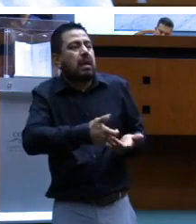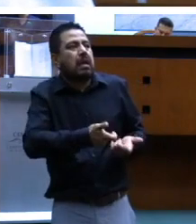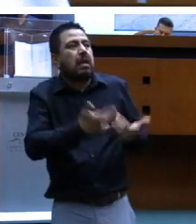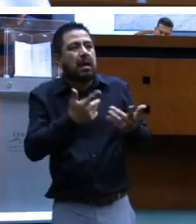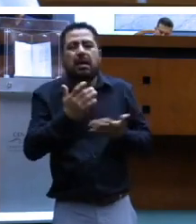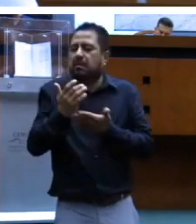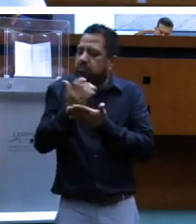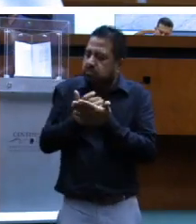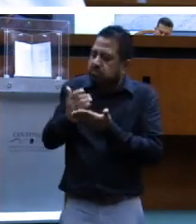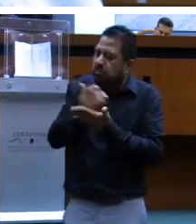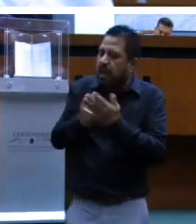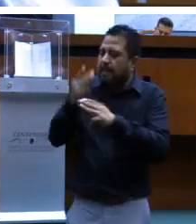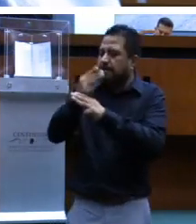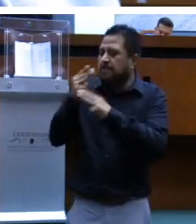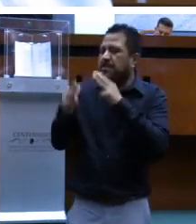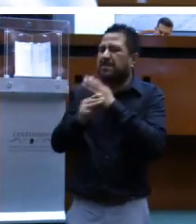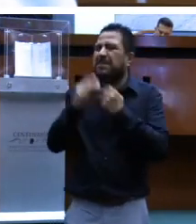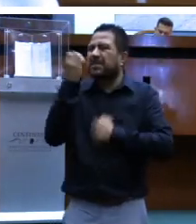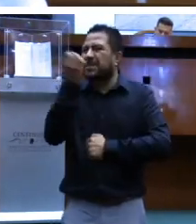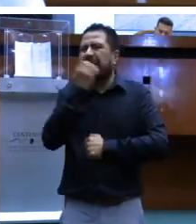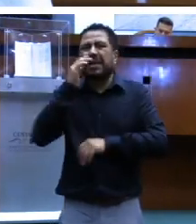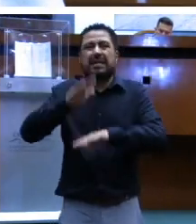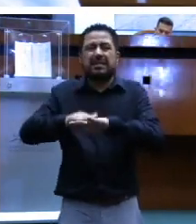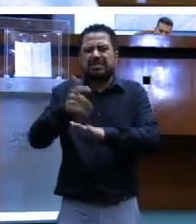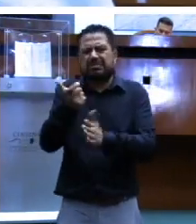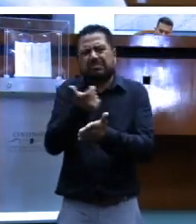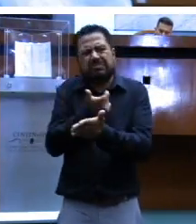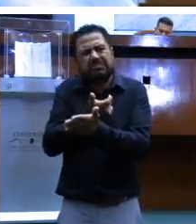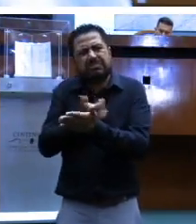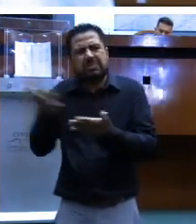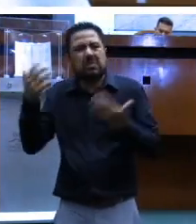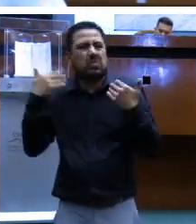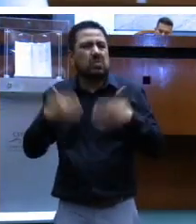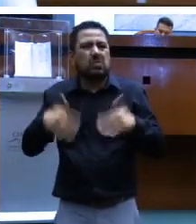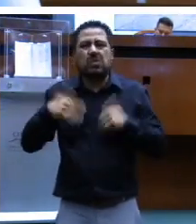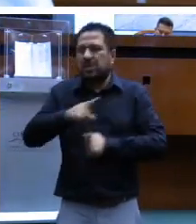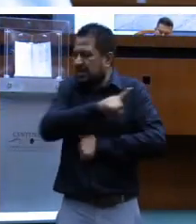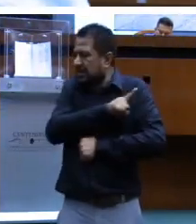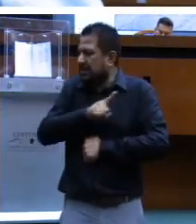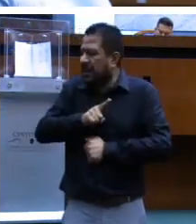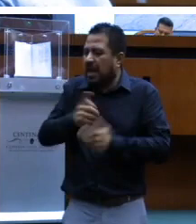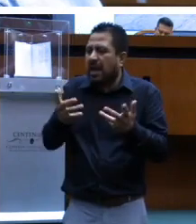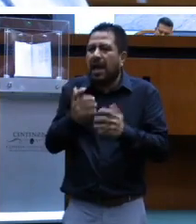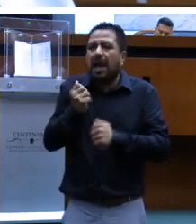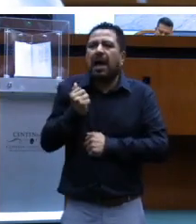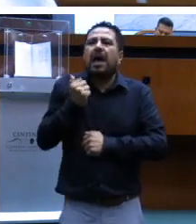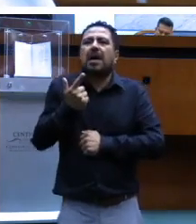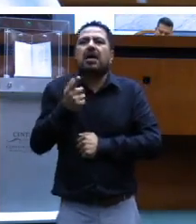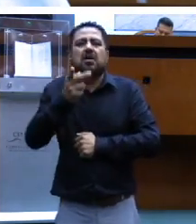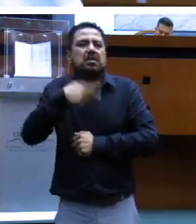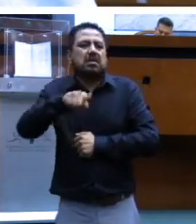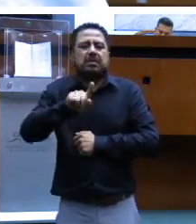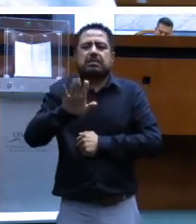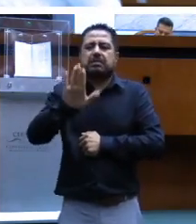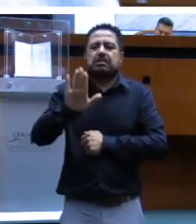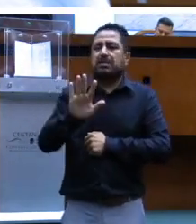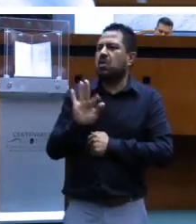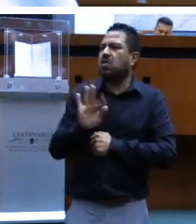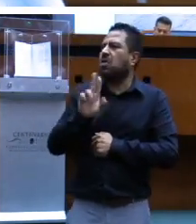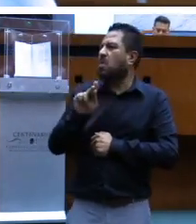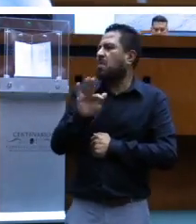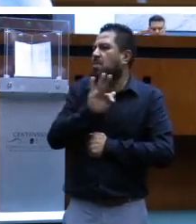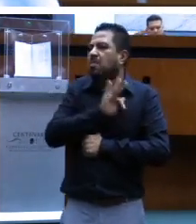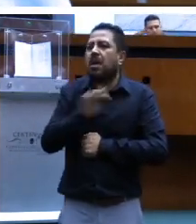y materiales escolares. Son muy caros. Algo se tendría que hacer. Claro que parece como que no se podría, pero creo que sí.